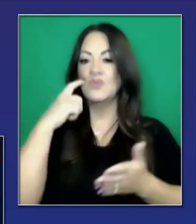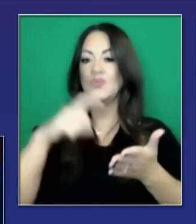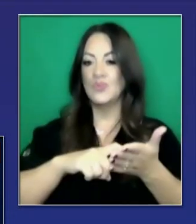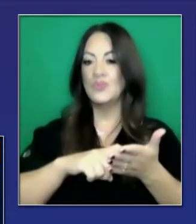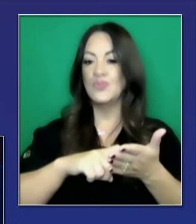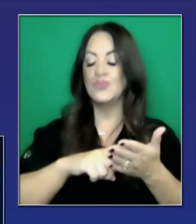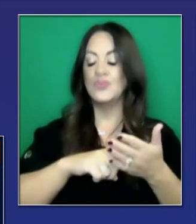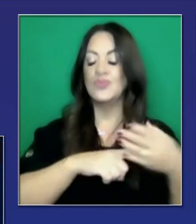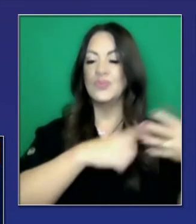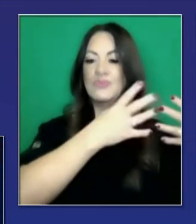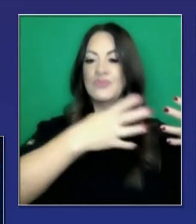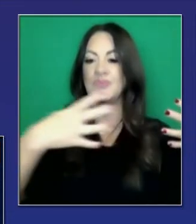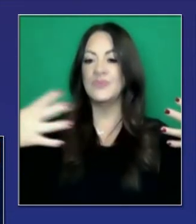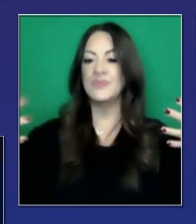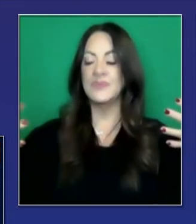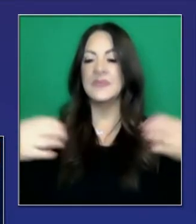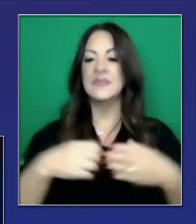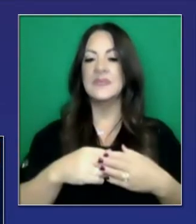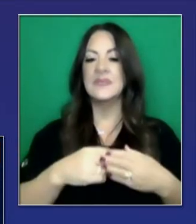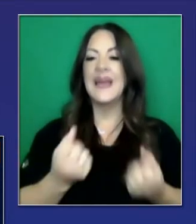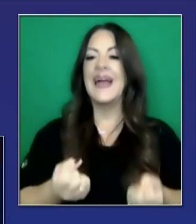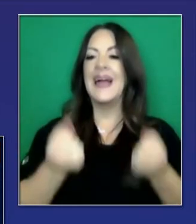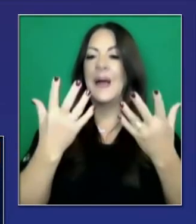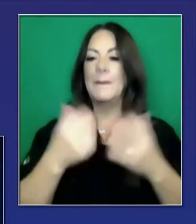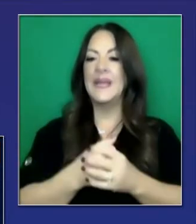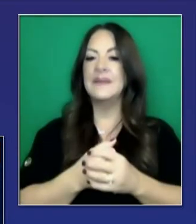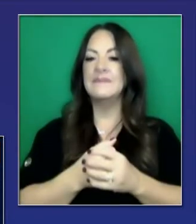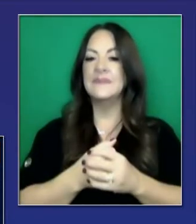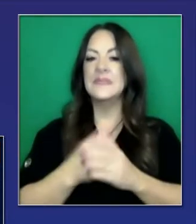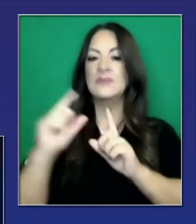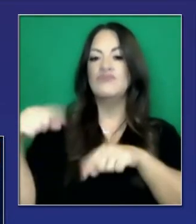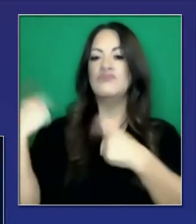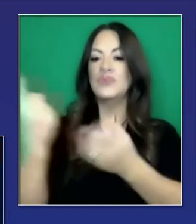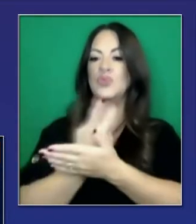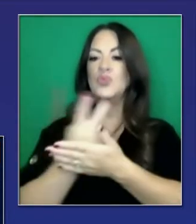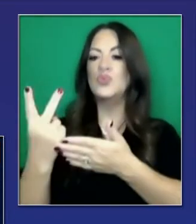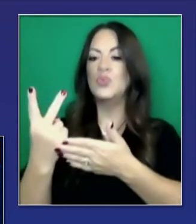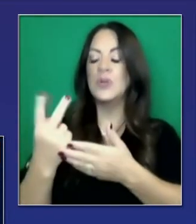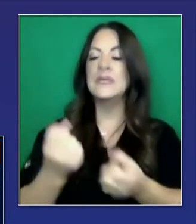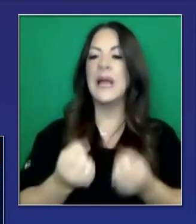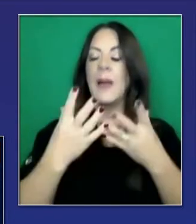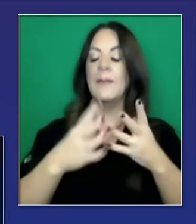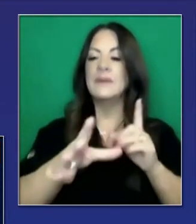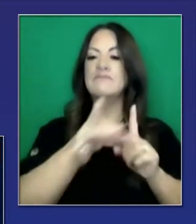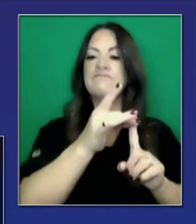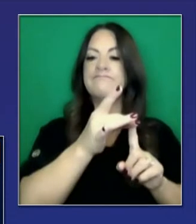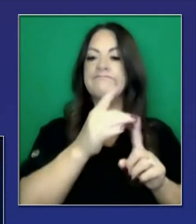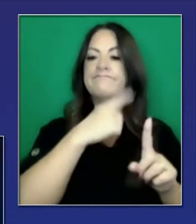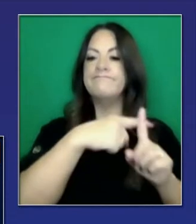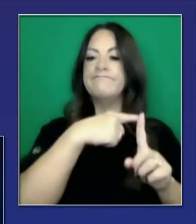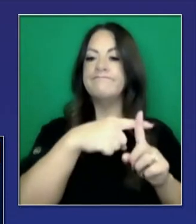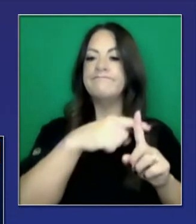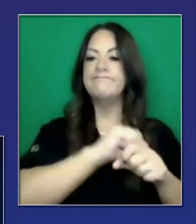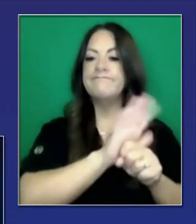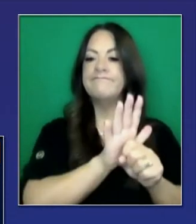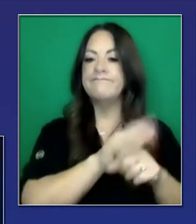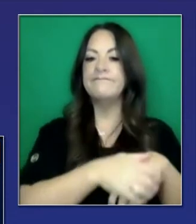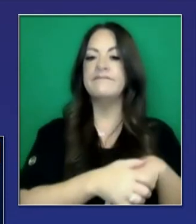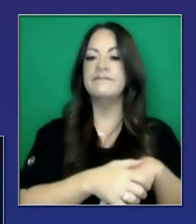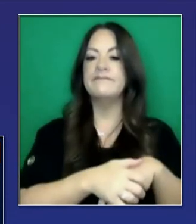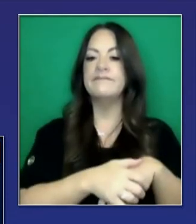conocida para ustedes. Los casos positivos basados en 14 días, los casos positivos 12